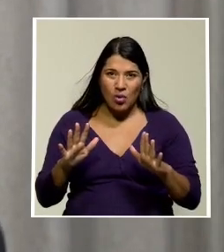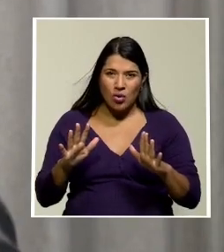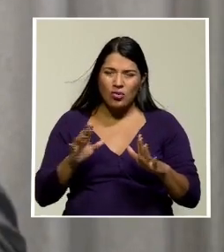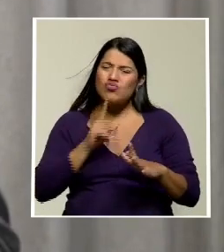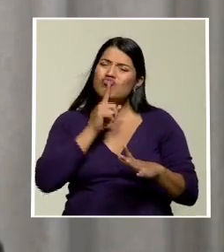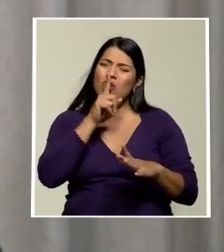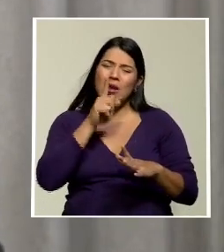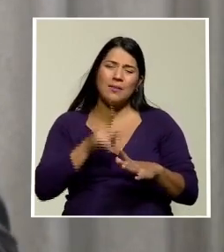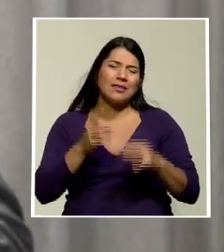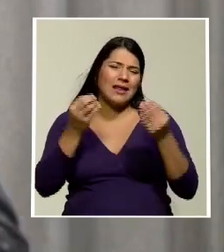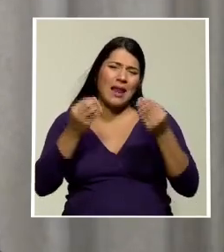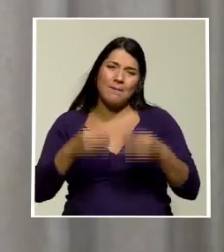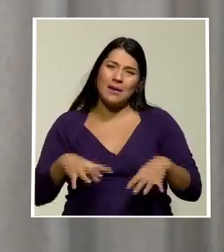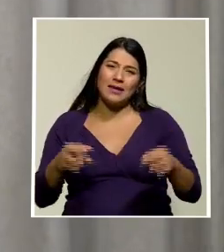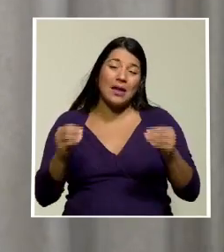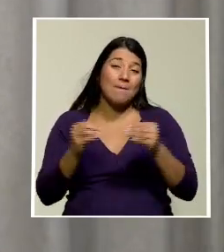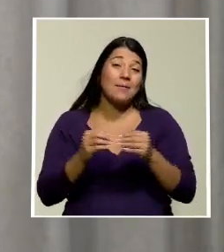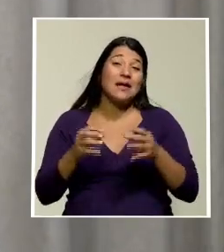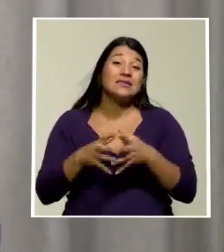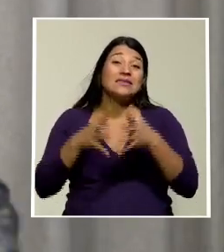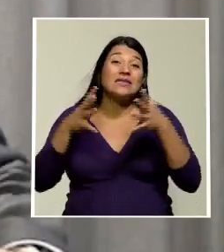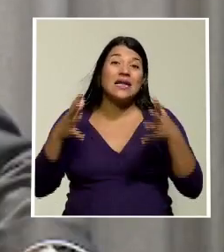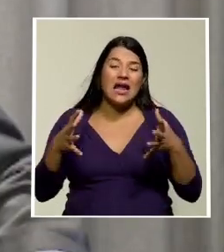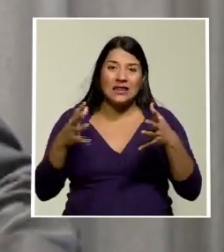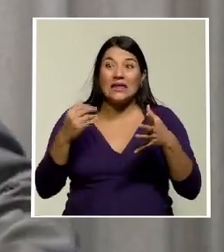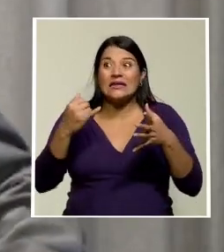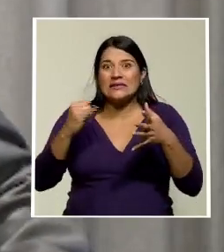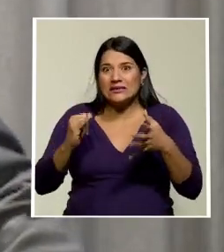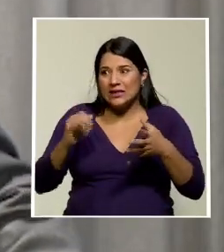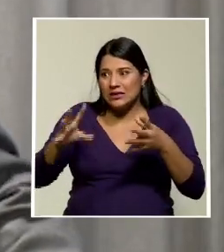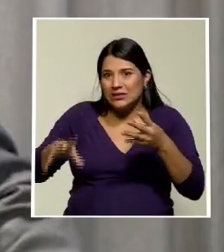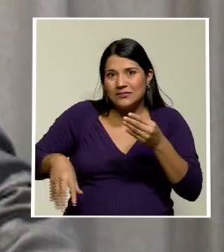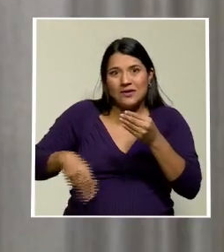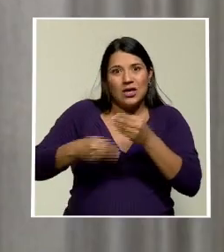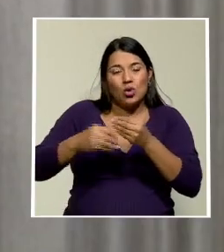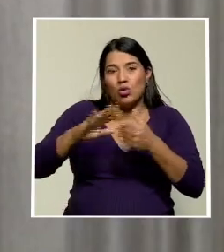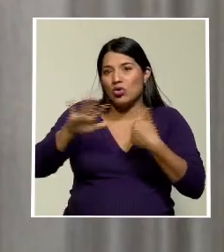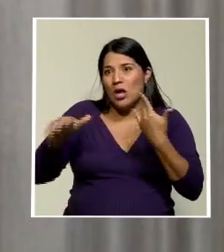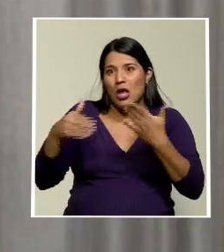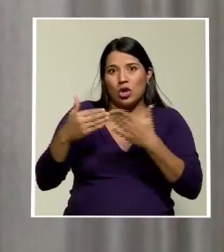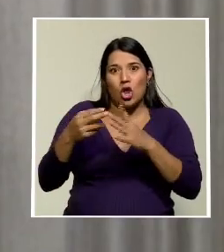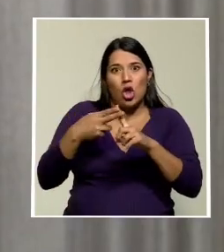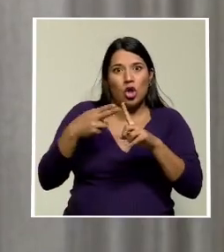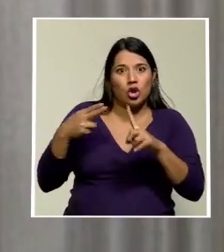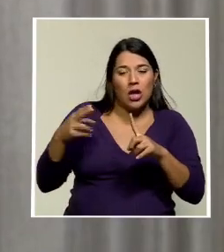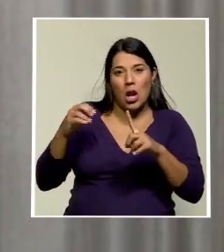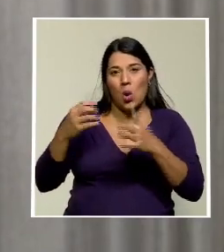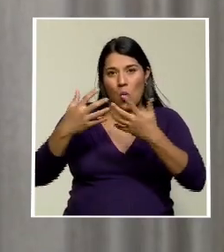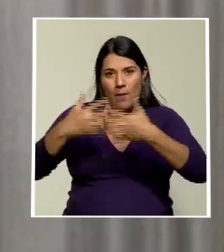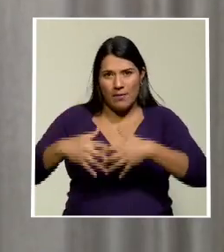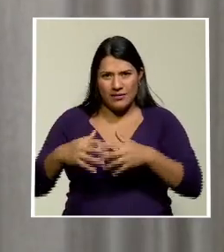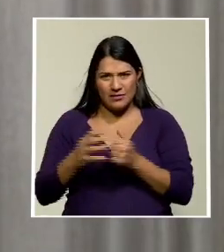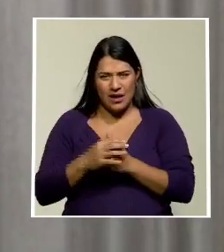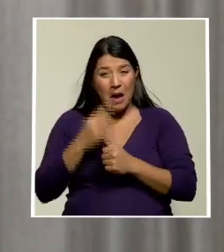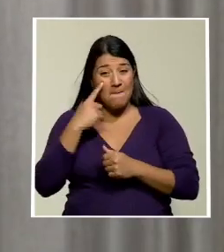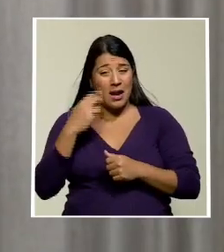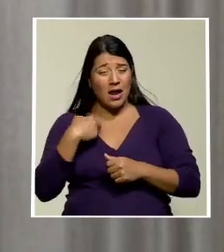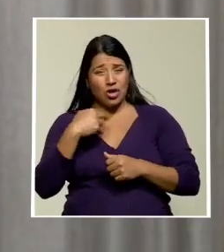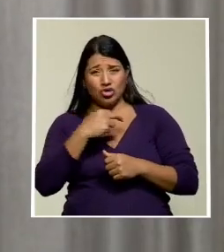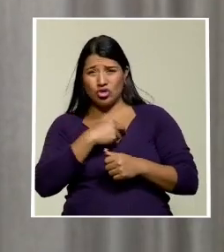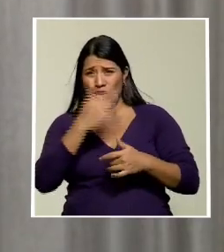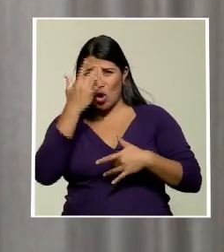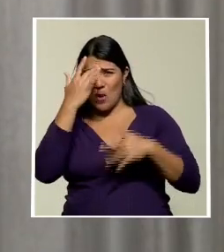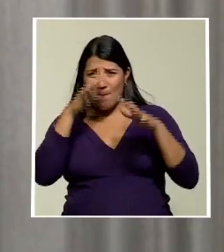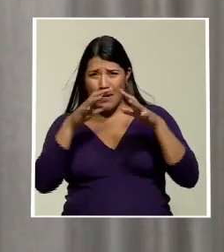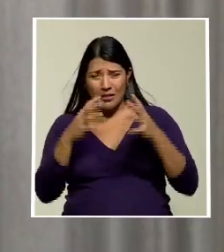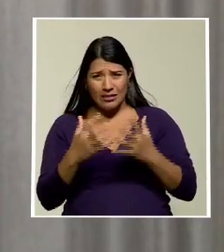mayor si se considera la totalidad de la industria. La pandemia para nosotros no fue el 2020. La pandemia es